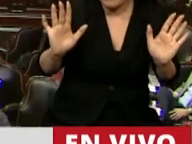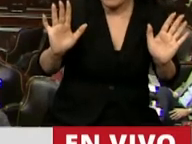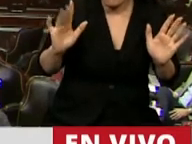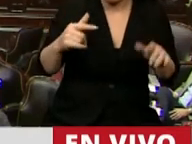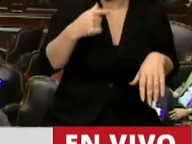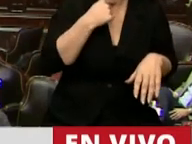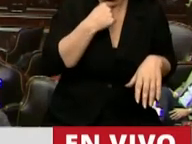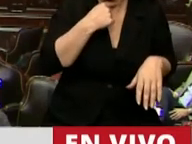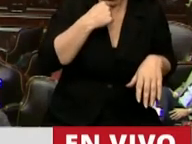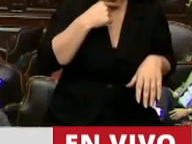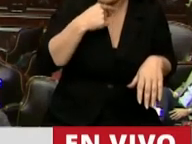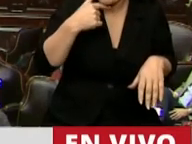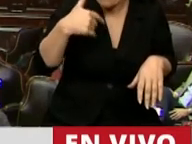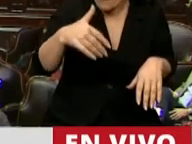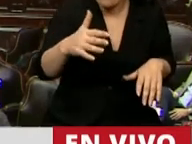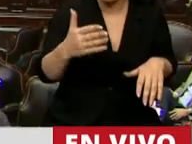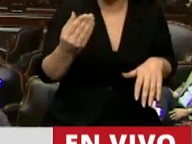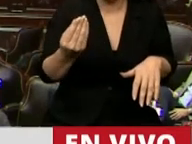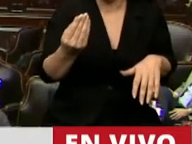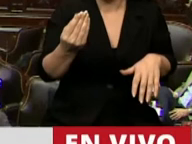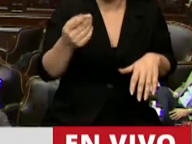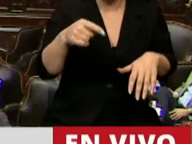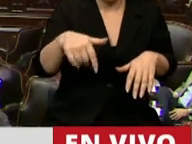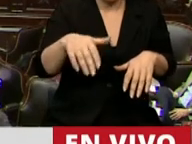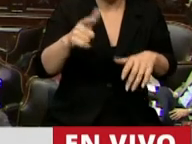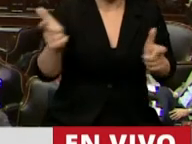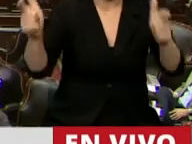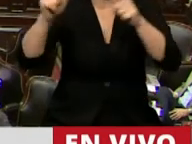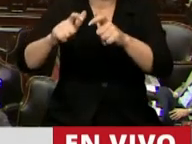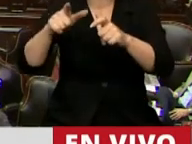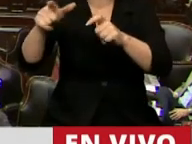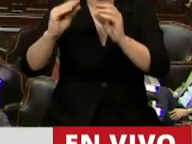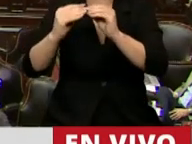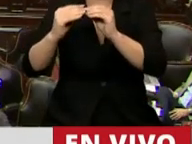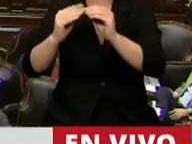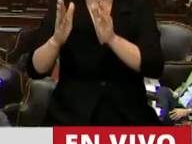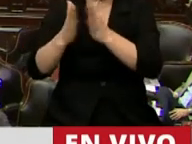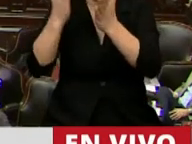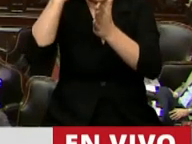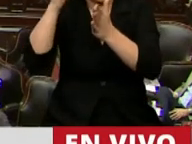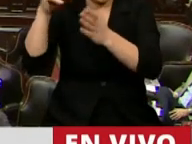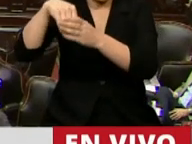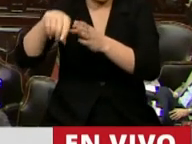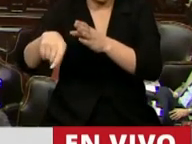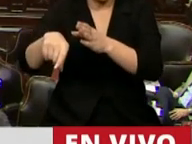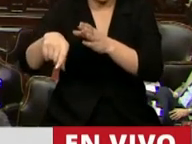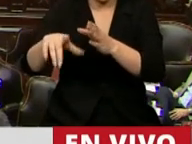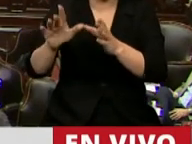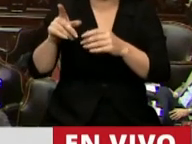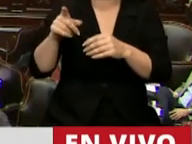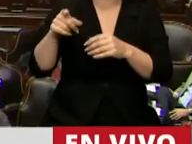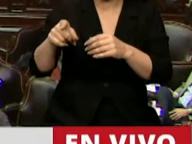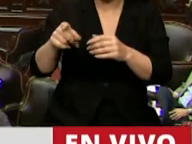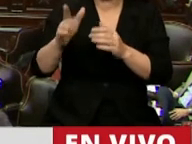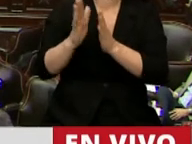aspiro, que cuando esto pase a la Comisión de Asuntos Constitucionales junten un poquito